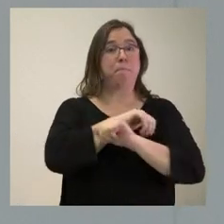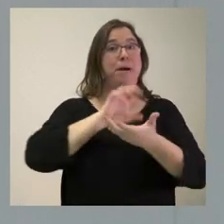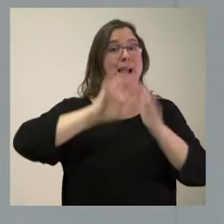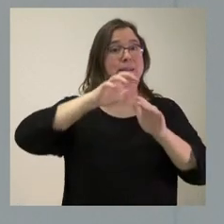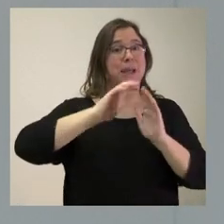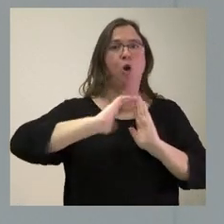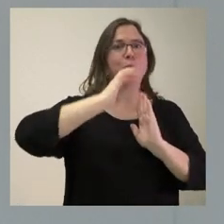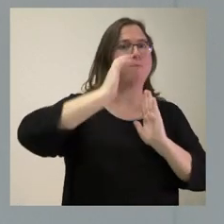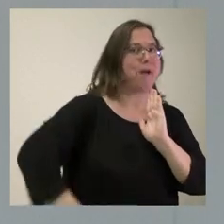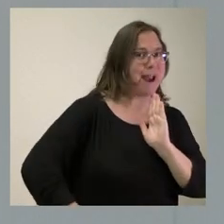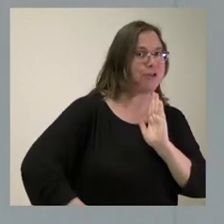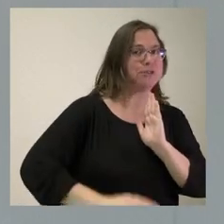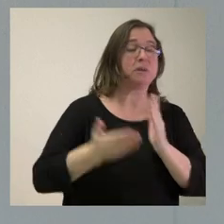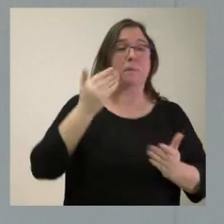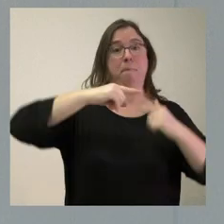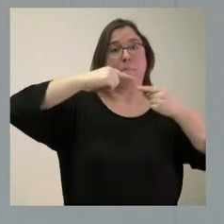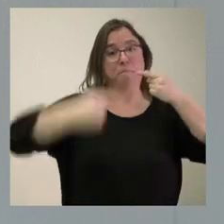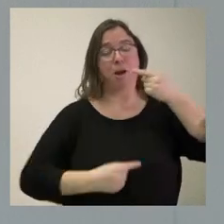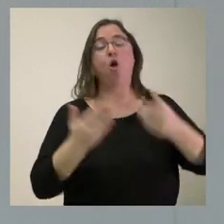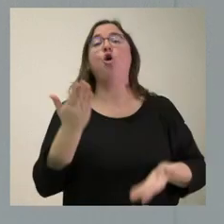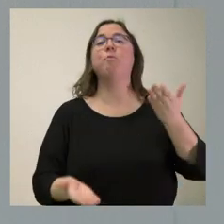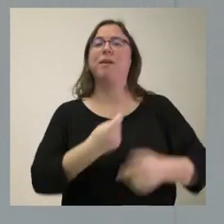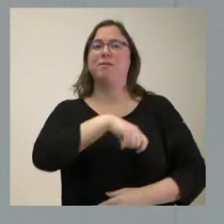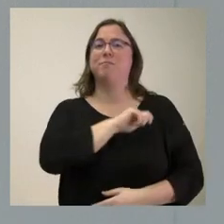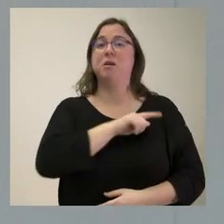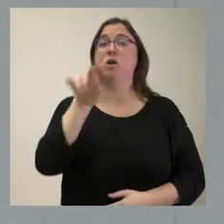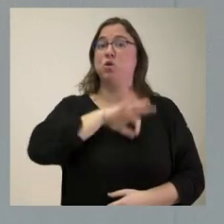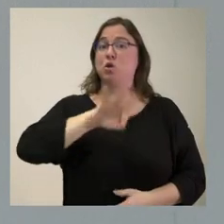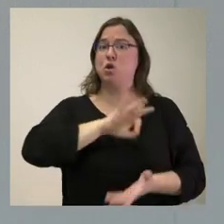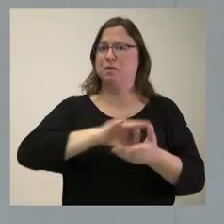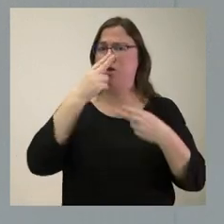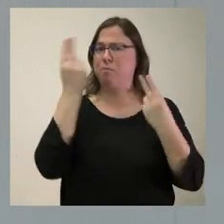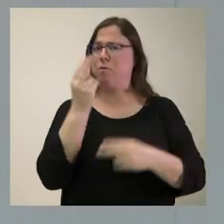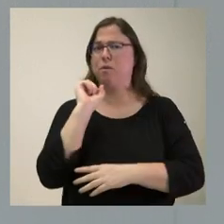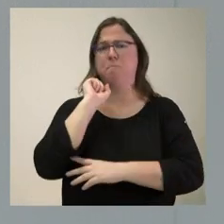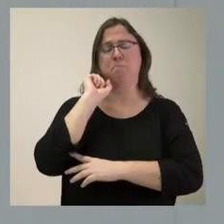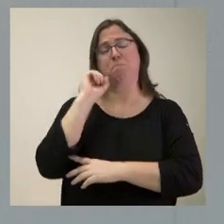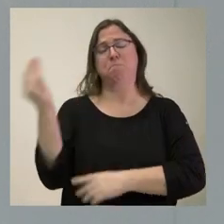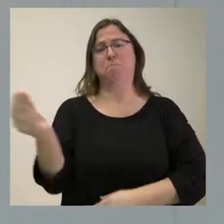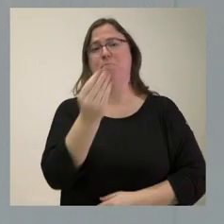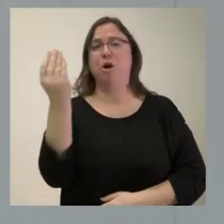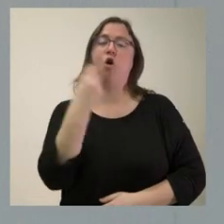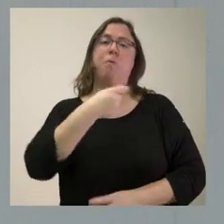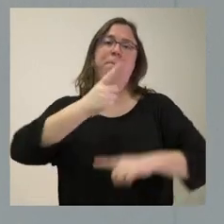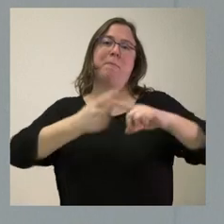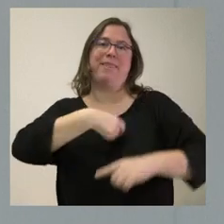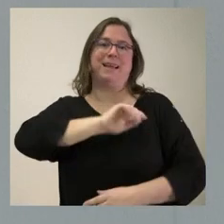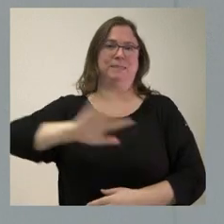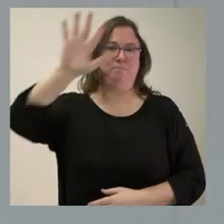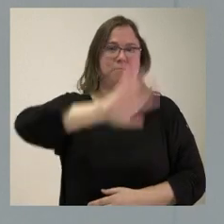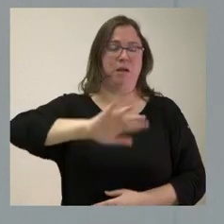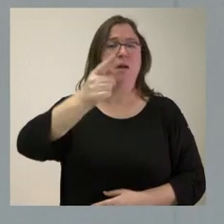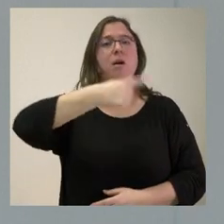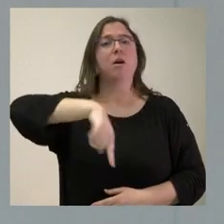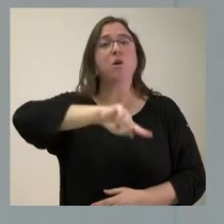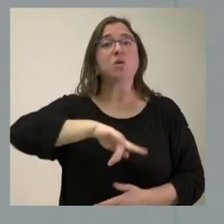menor que la media española. Que hagan que tengamos mejores servicios públicos que la media nacional. Que hagan que tenemos un menor nivel de